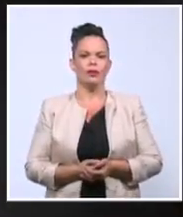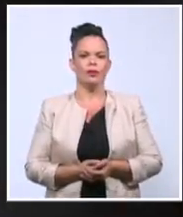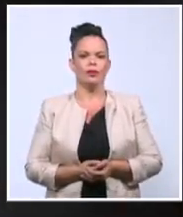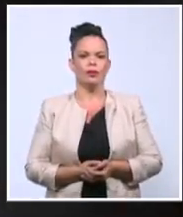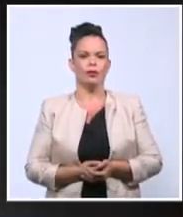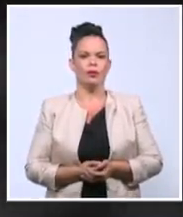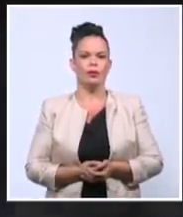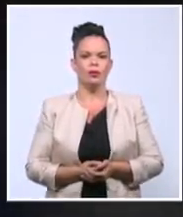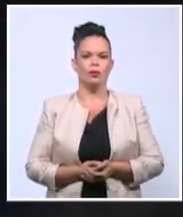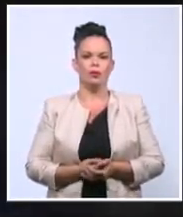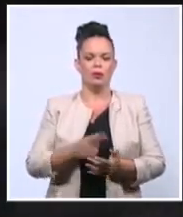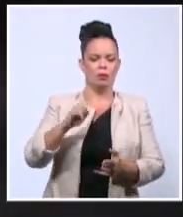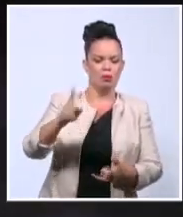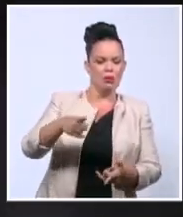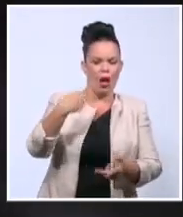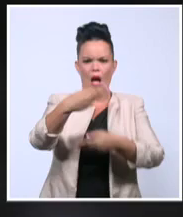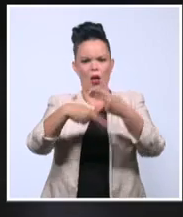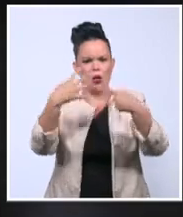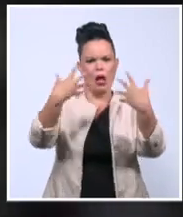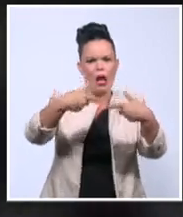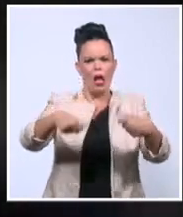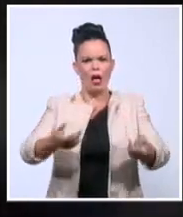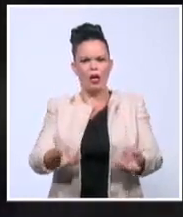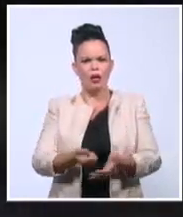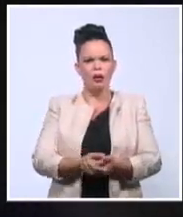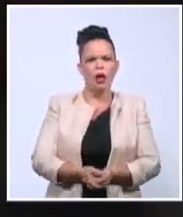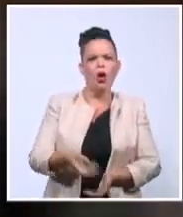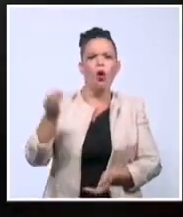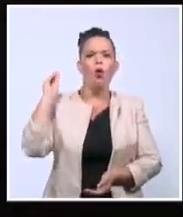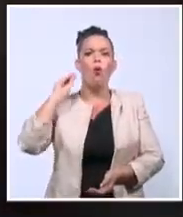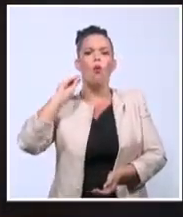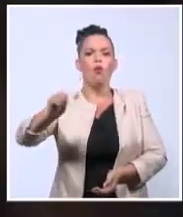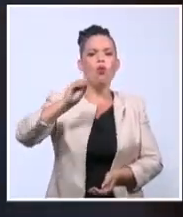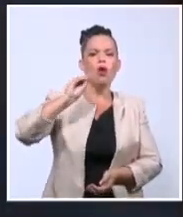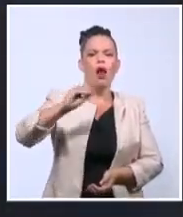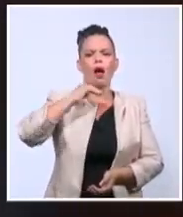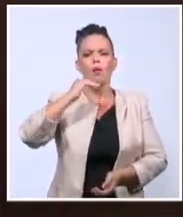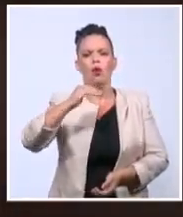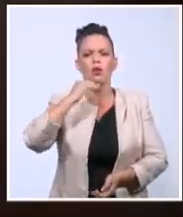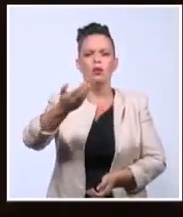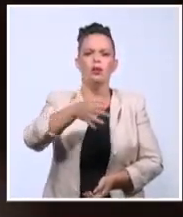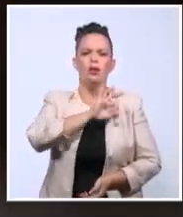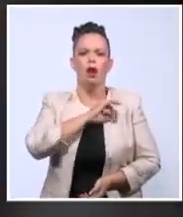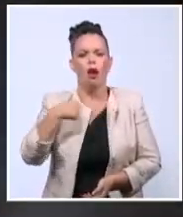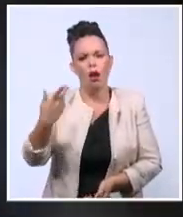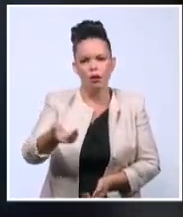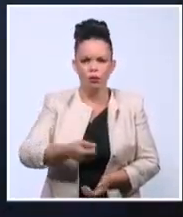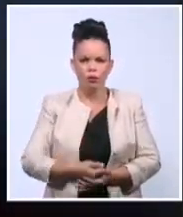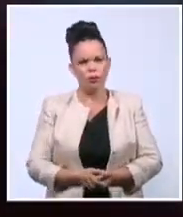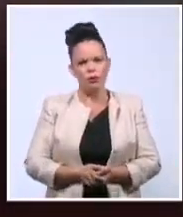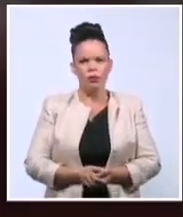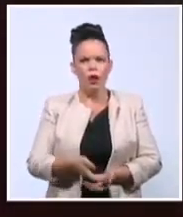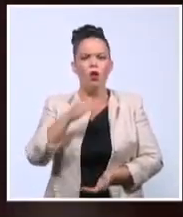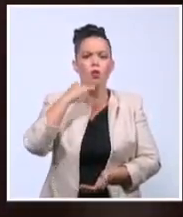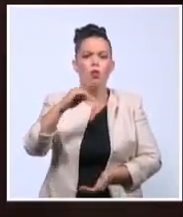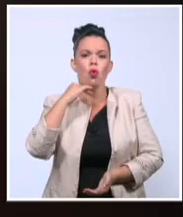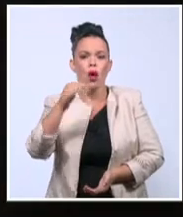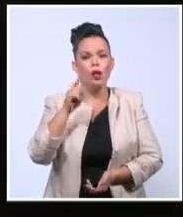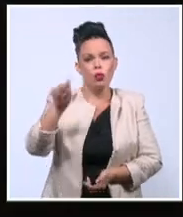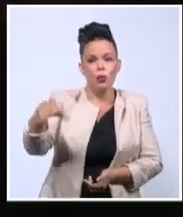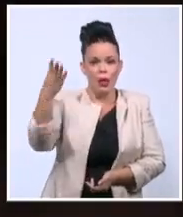¿Escala a la policía? ¿Tú ganas? ¿Escala a policía? ¿Búscula a la policía? ¿Júna ahí saca a la policía? ¿Búscula